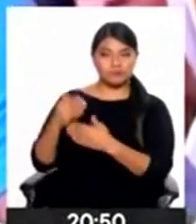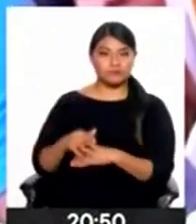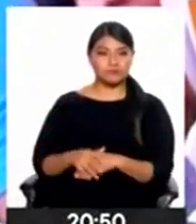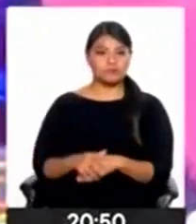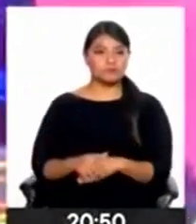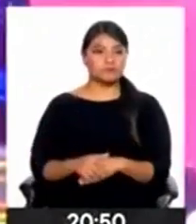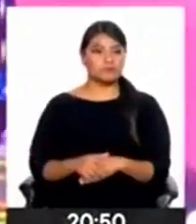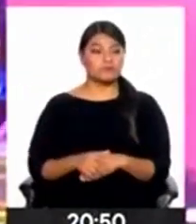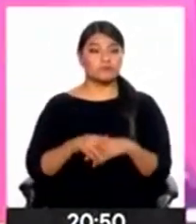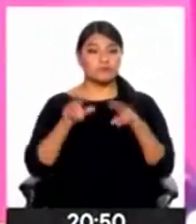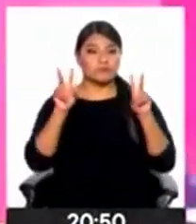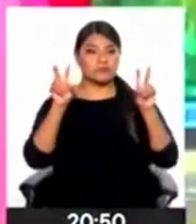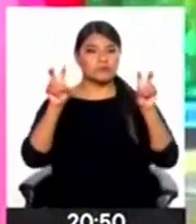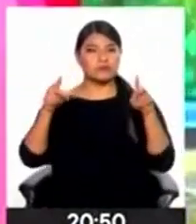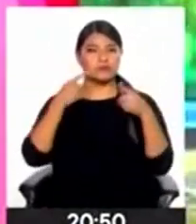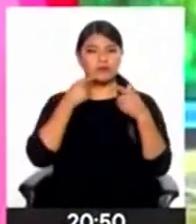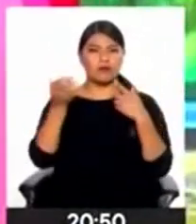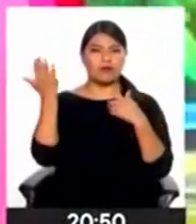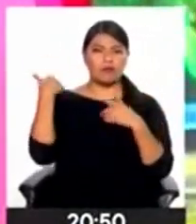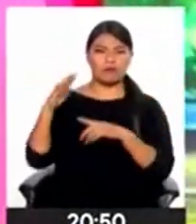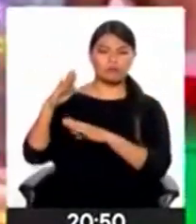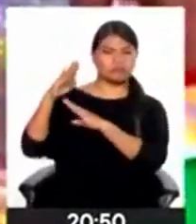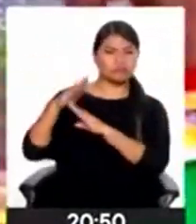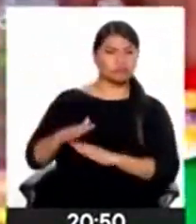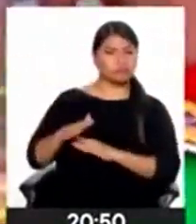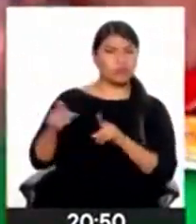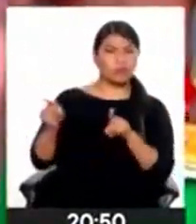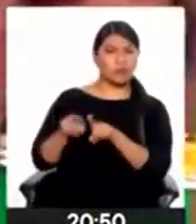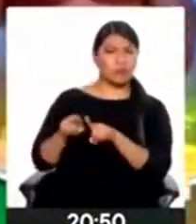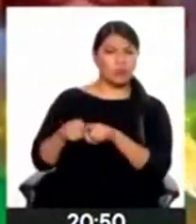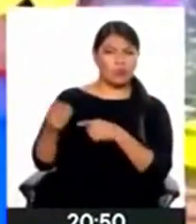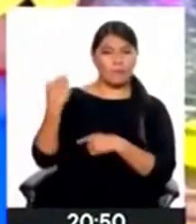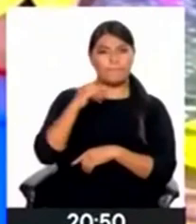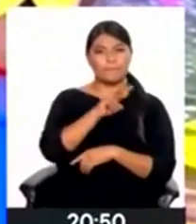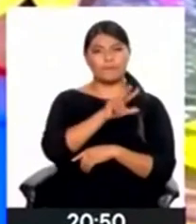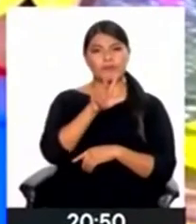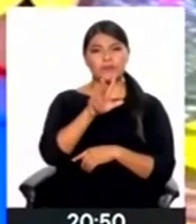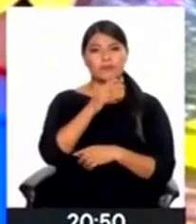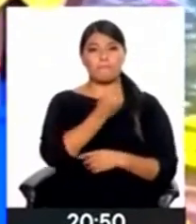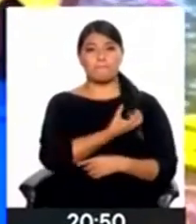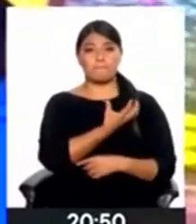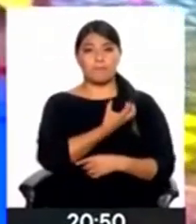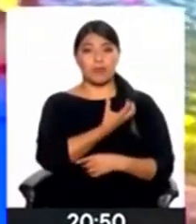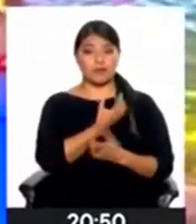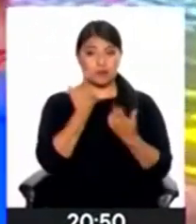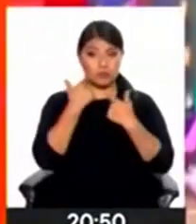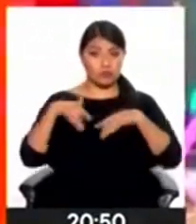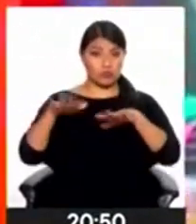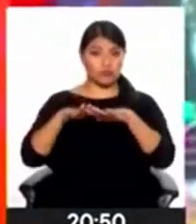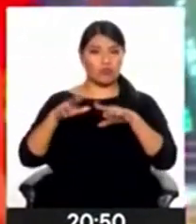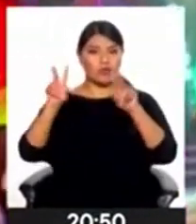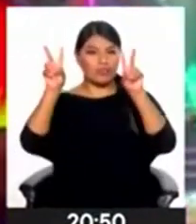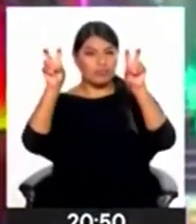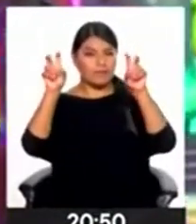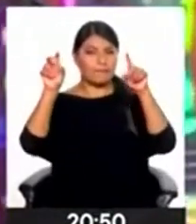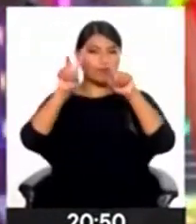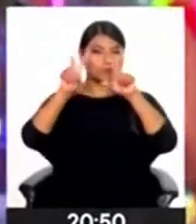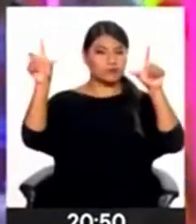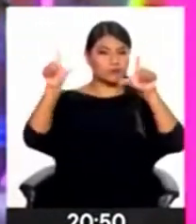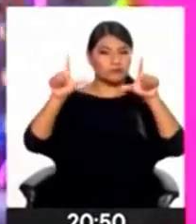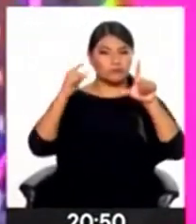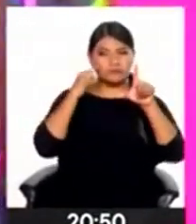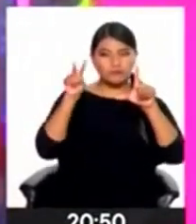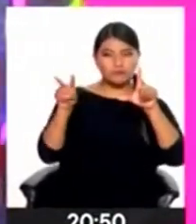Este caso de racismo que ocurrió el pasado 23 de mayo en el programa Esto es Guerra de América Televisión, podría tener